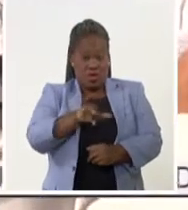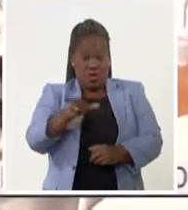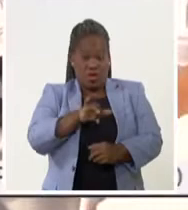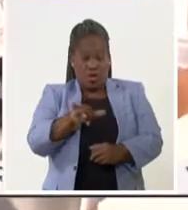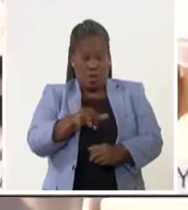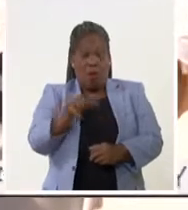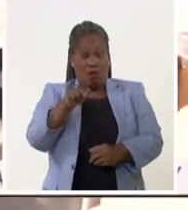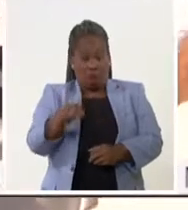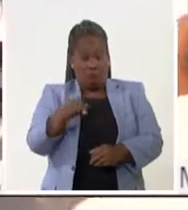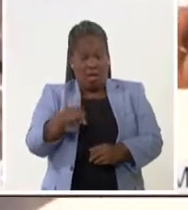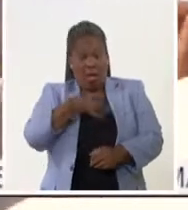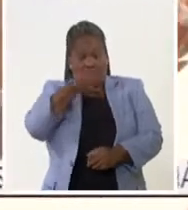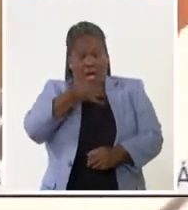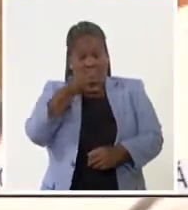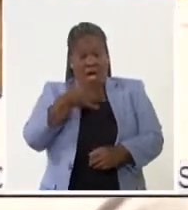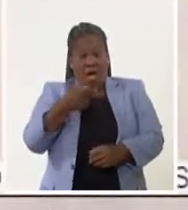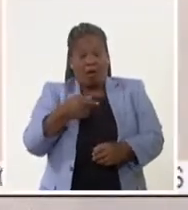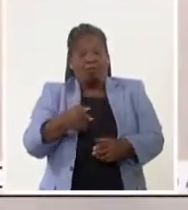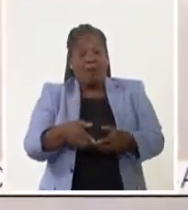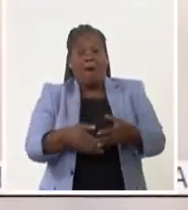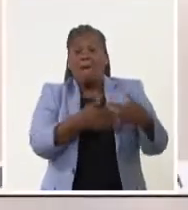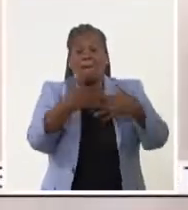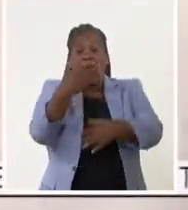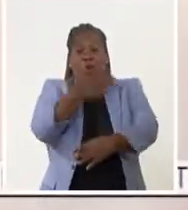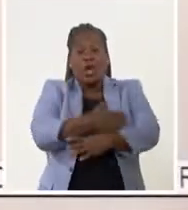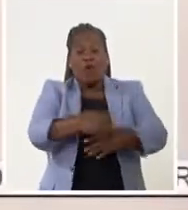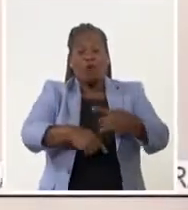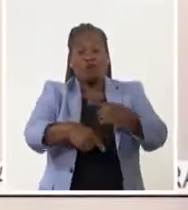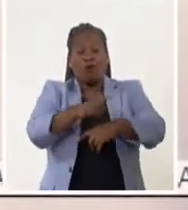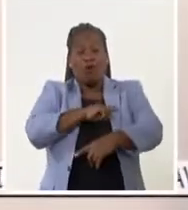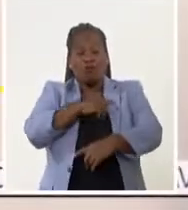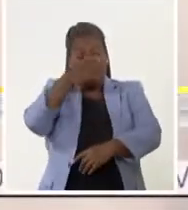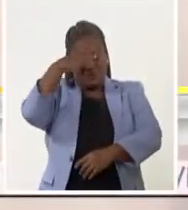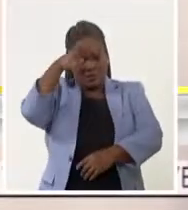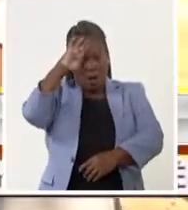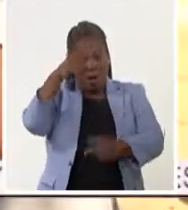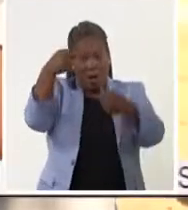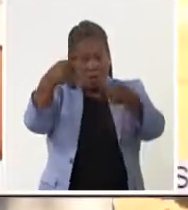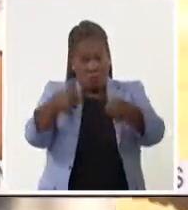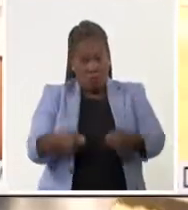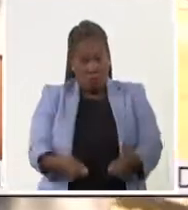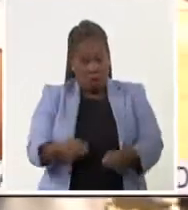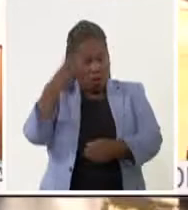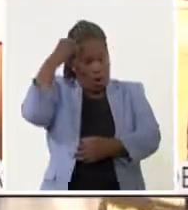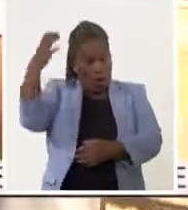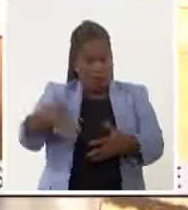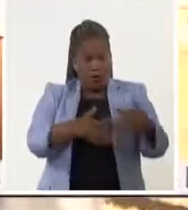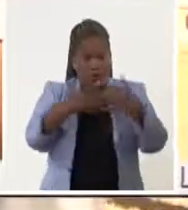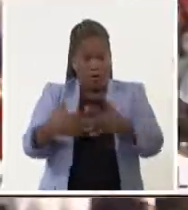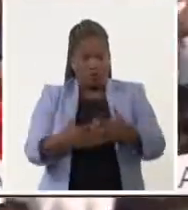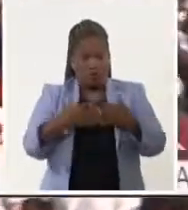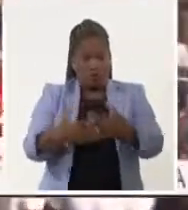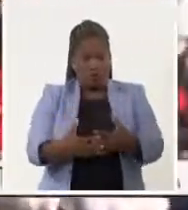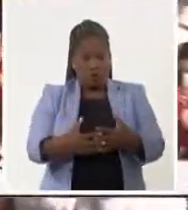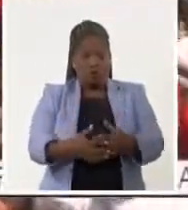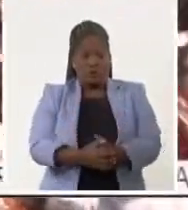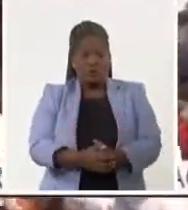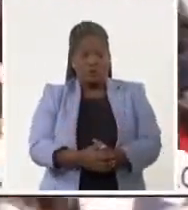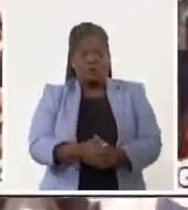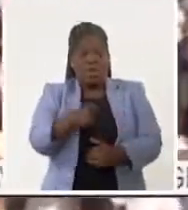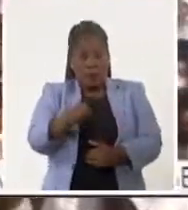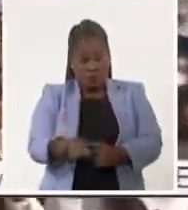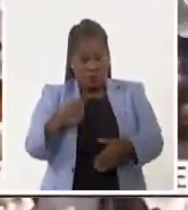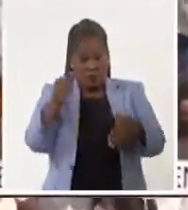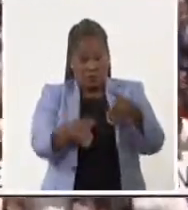para condenar el bloqueo económico, comercial y financiero impuesto por el gobierno de los Estados Unidos a la mayor de las Antillas, que a juicio de los